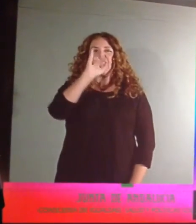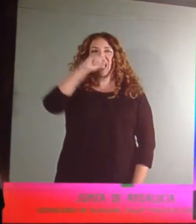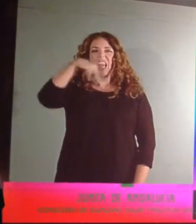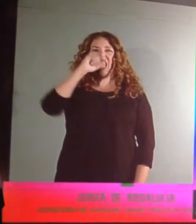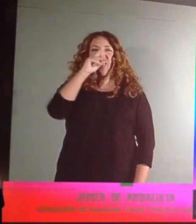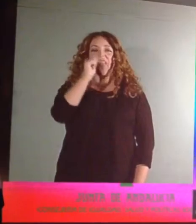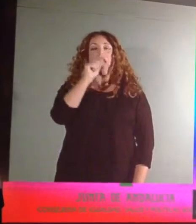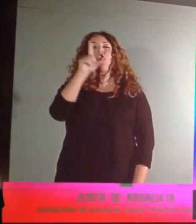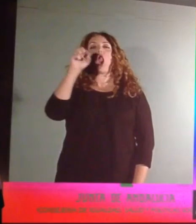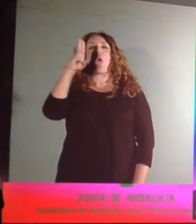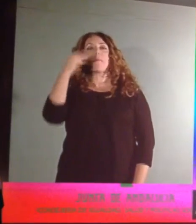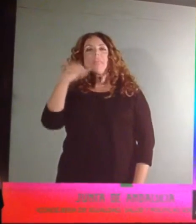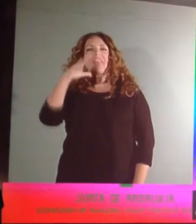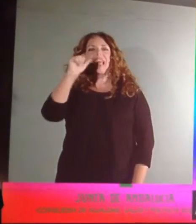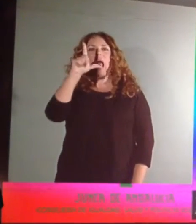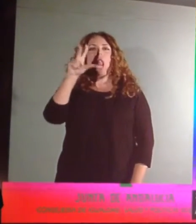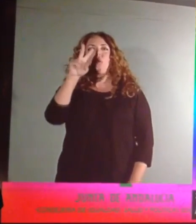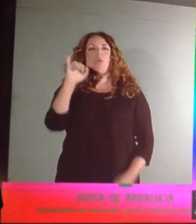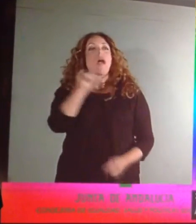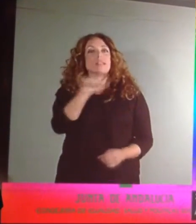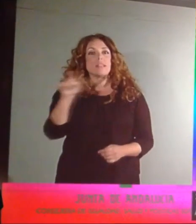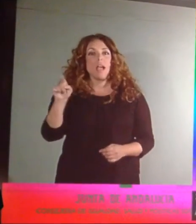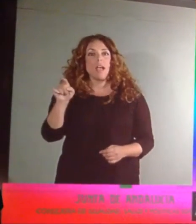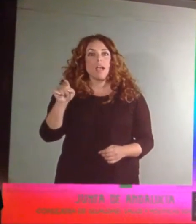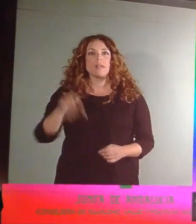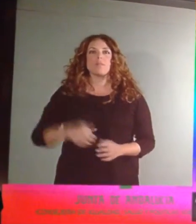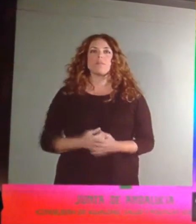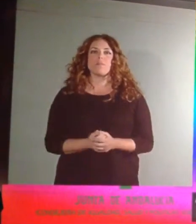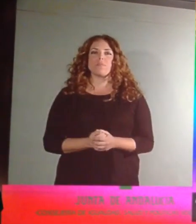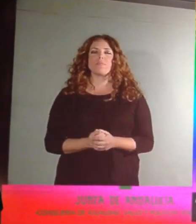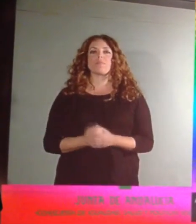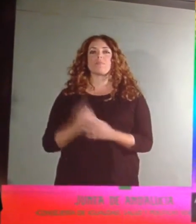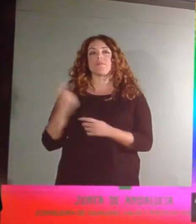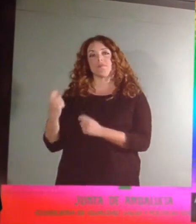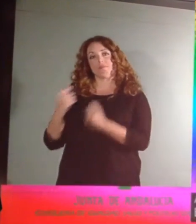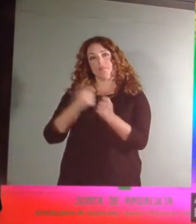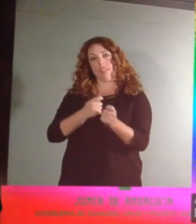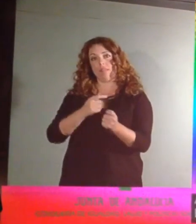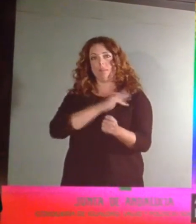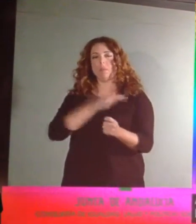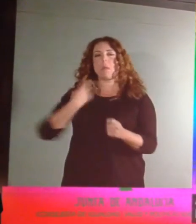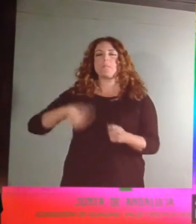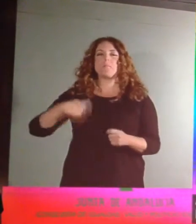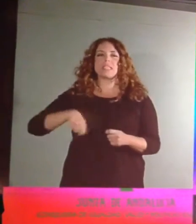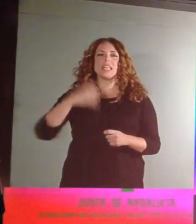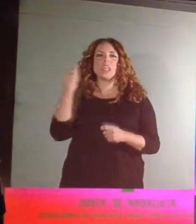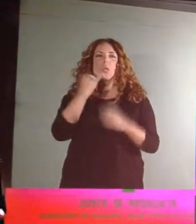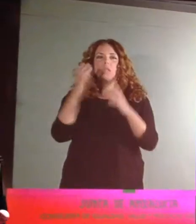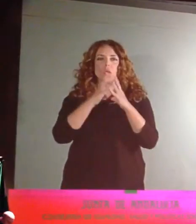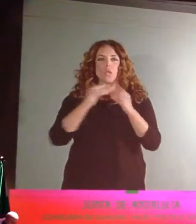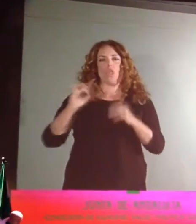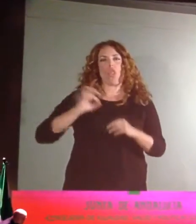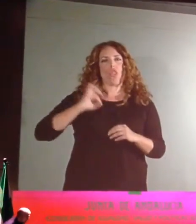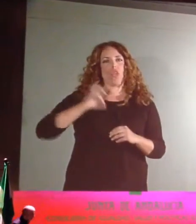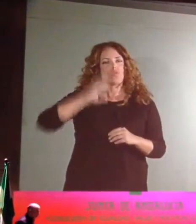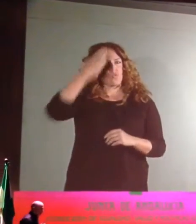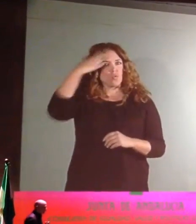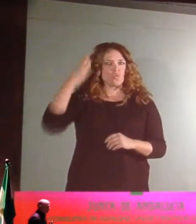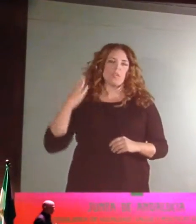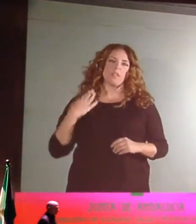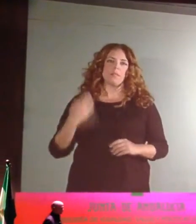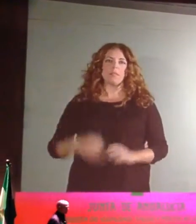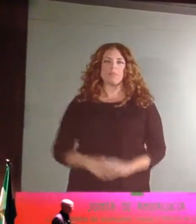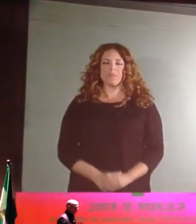entrega el premio la presidenta de la Junta de Andalucía, doña Susana Díaz Pacheco.